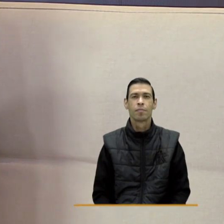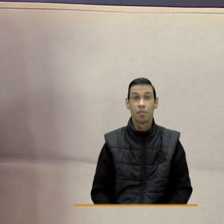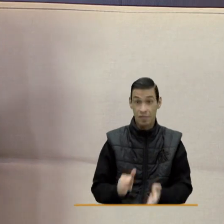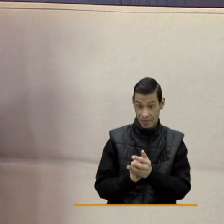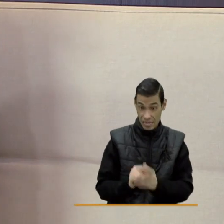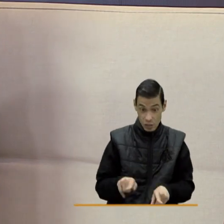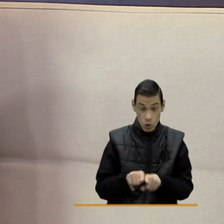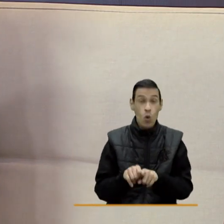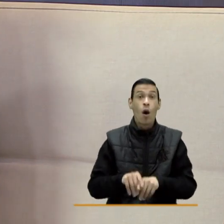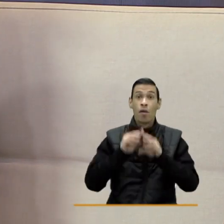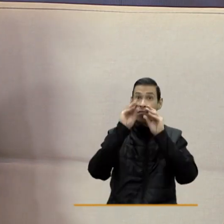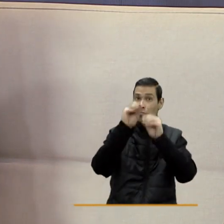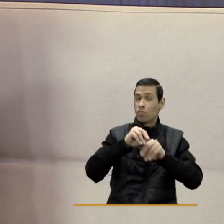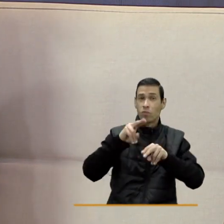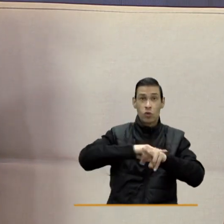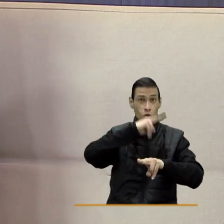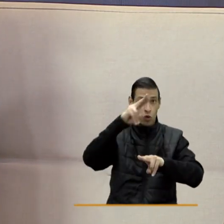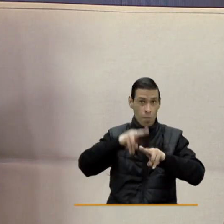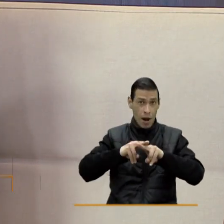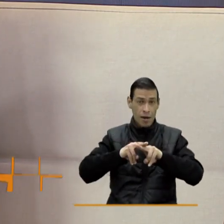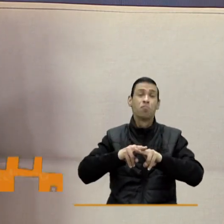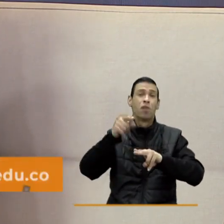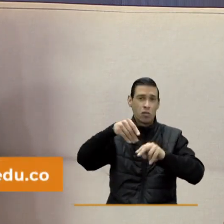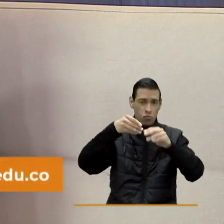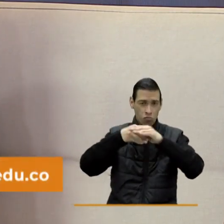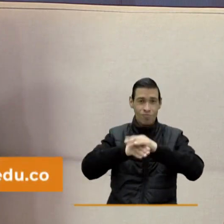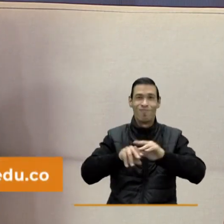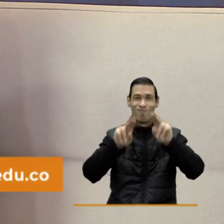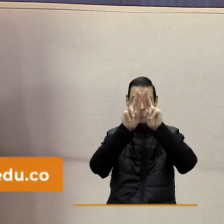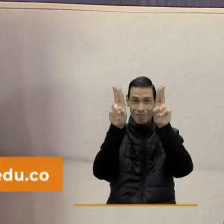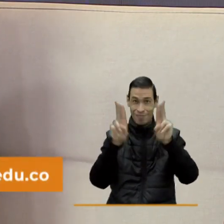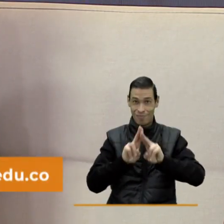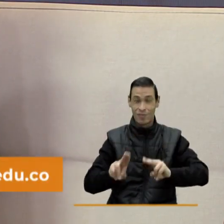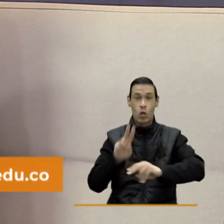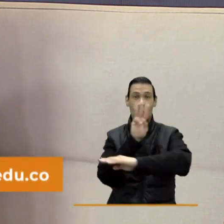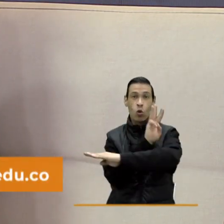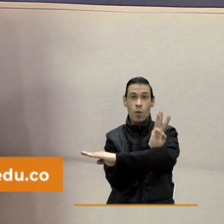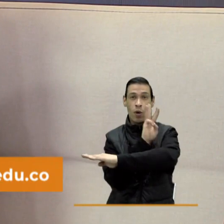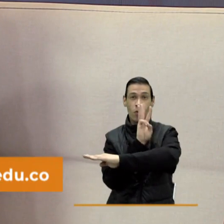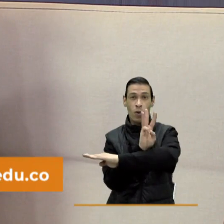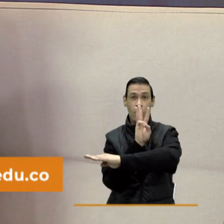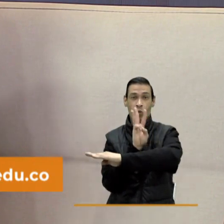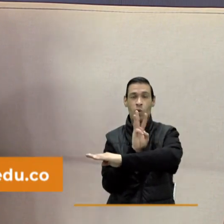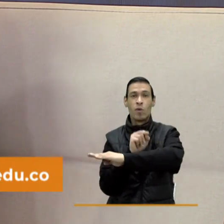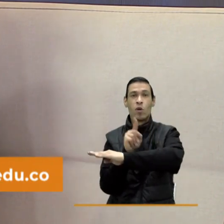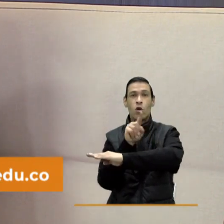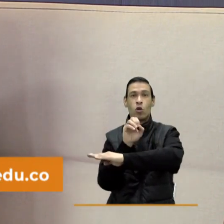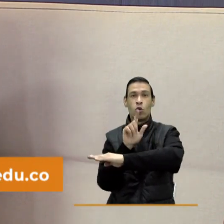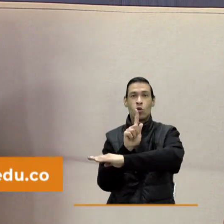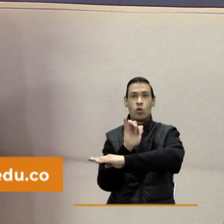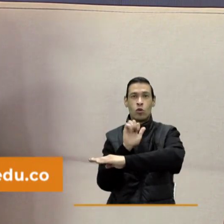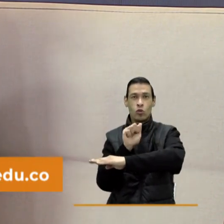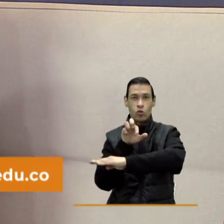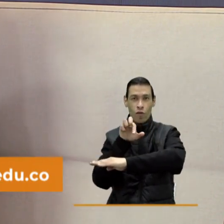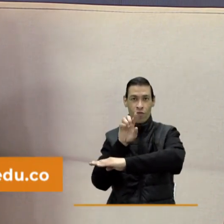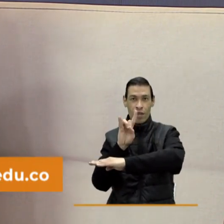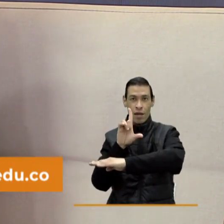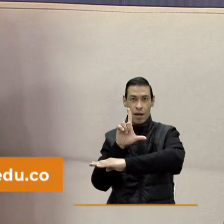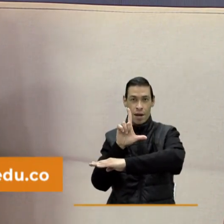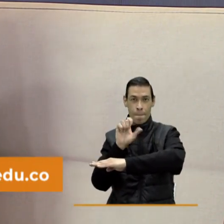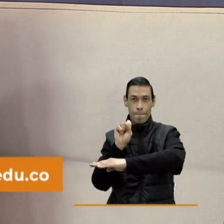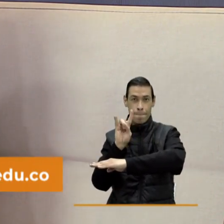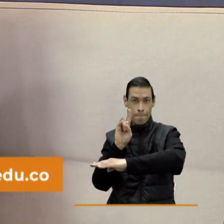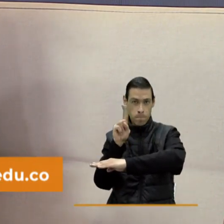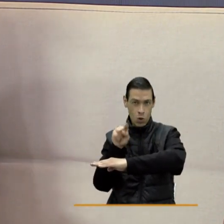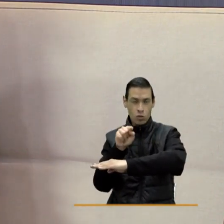formación regular por lo tanto la encuentran en el portal Sofía Plus ahí pueden inscribirse mirar el listado de programas